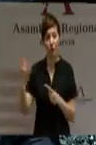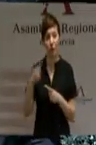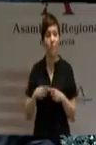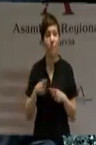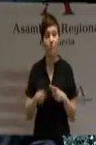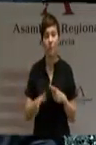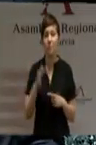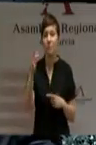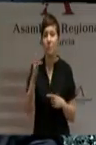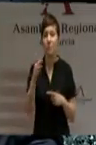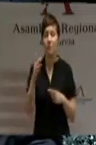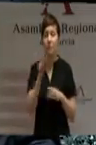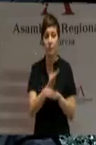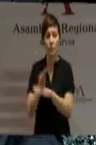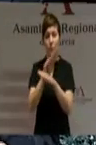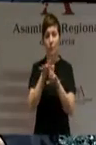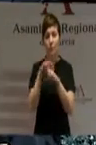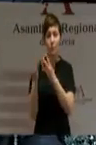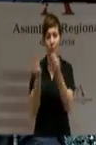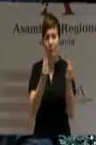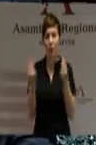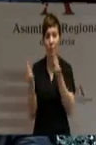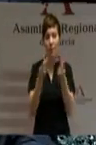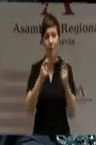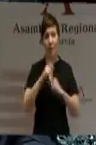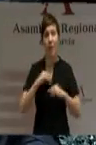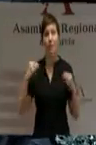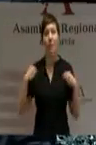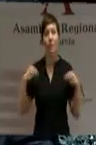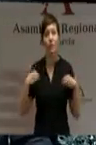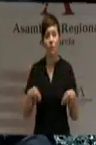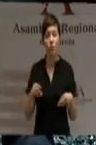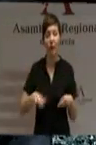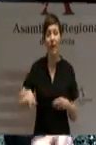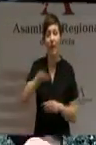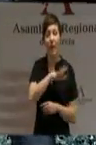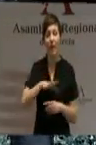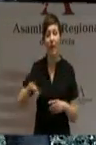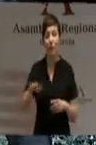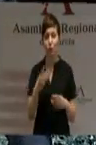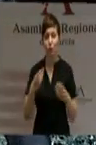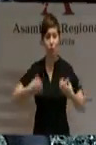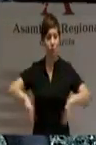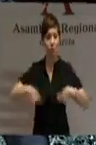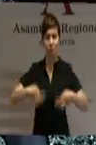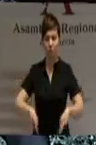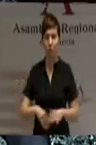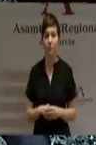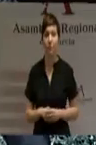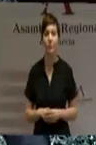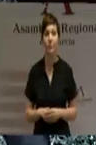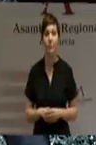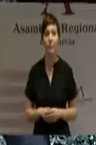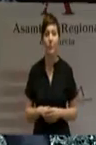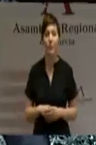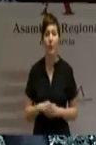ambiental, que nos permita disfrutar de un entorno más habitable. Señorías, he dejado para el